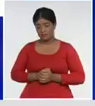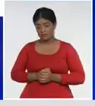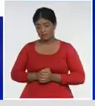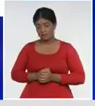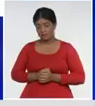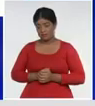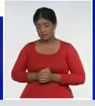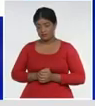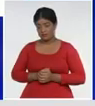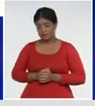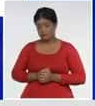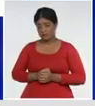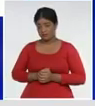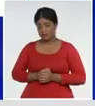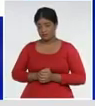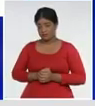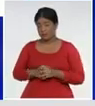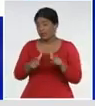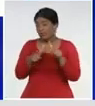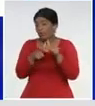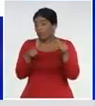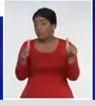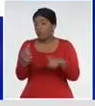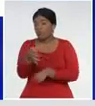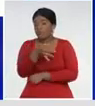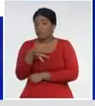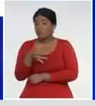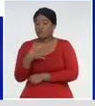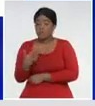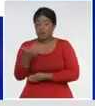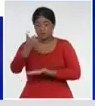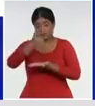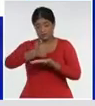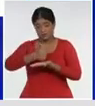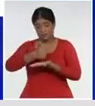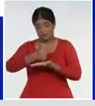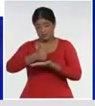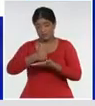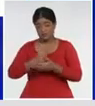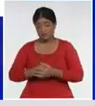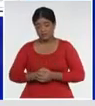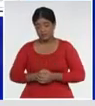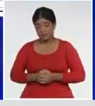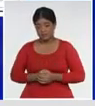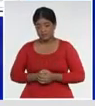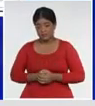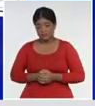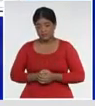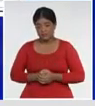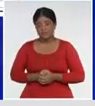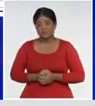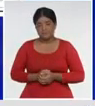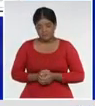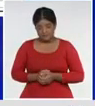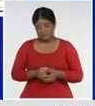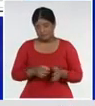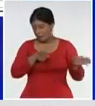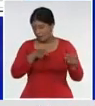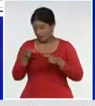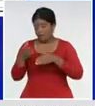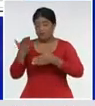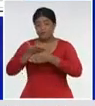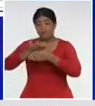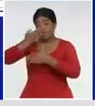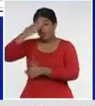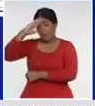el mayor número, en el municipio, cabecera, Santiago, de Cuba, una tasa, que,